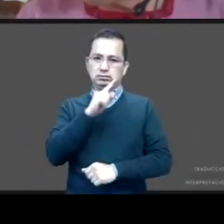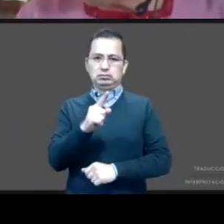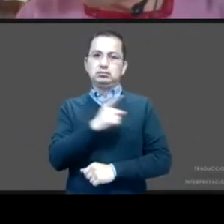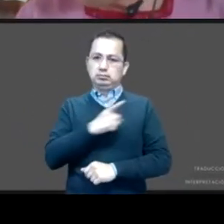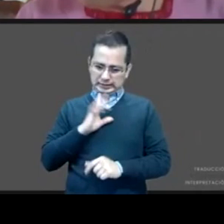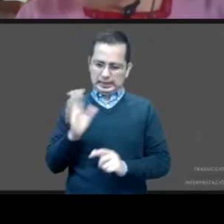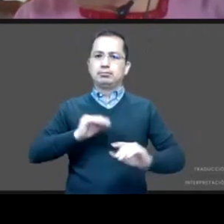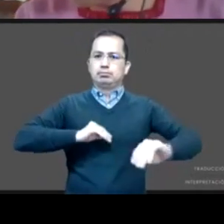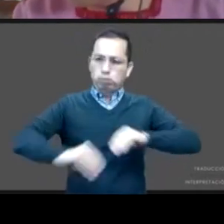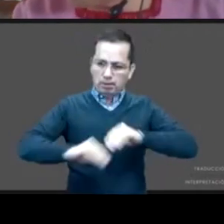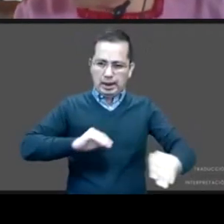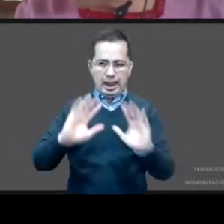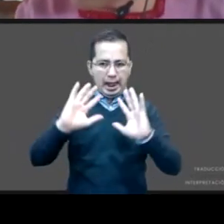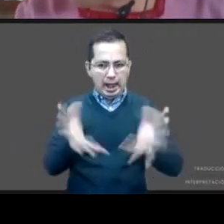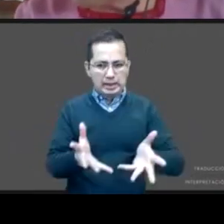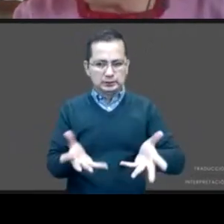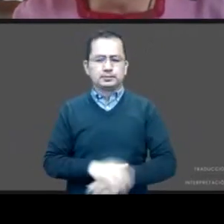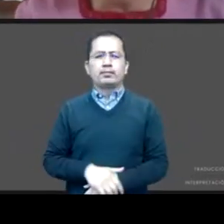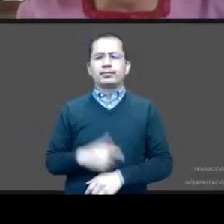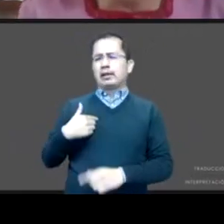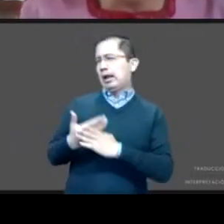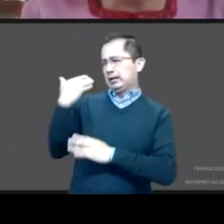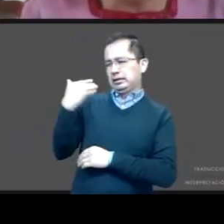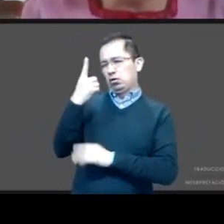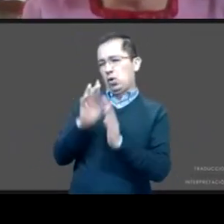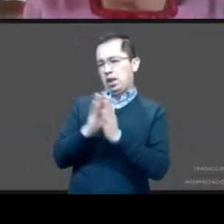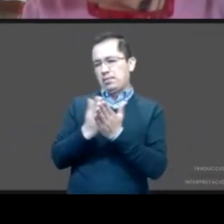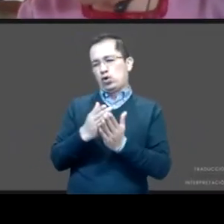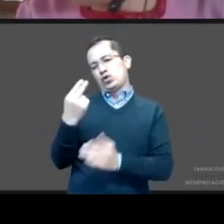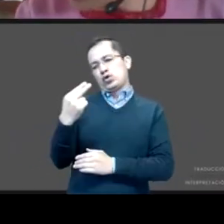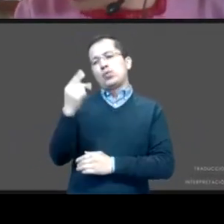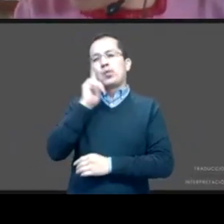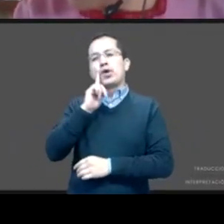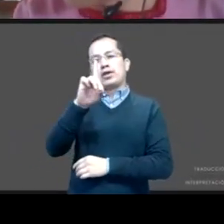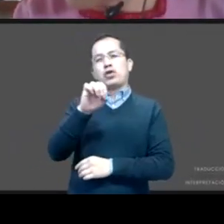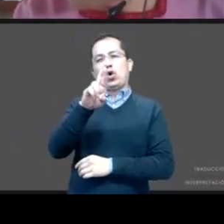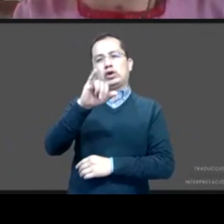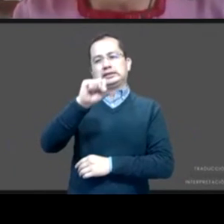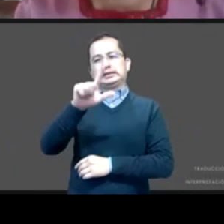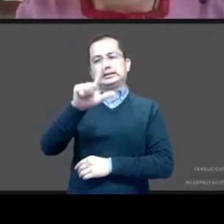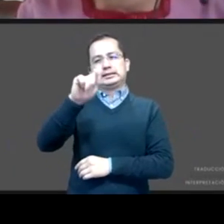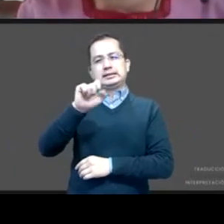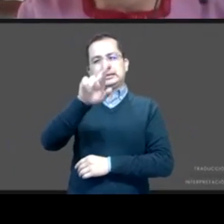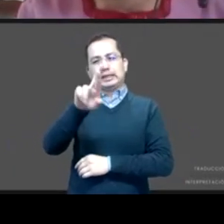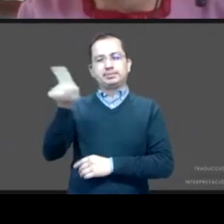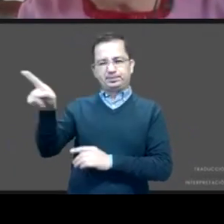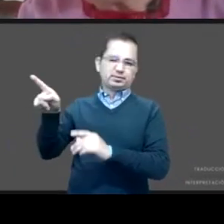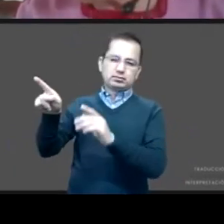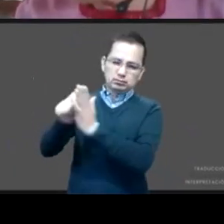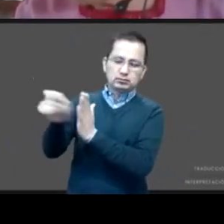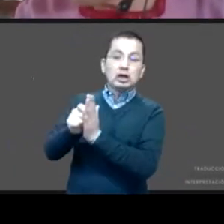Hace unos días leía un libro de Doris Letzing, que se los recomiendo muchísimo, que se llama Las cárceles que